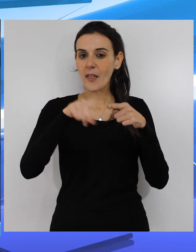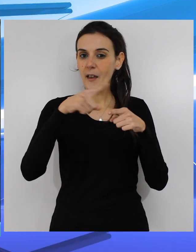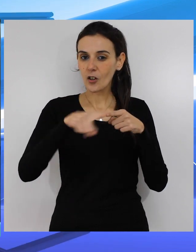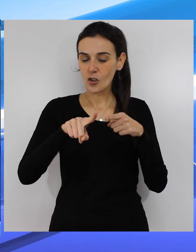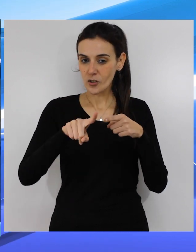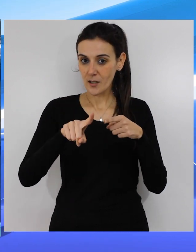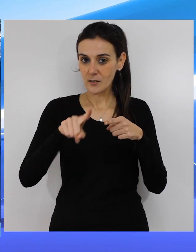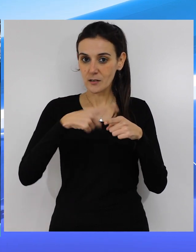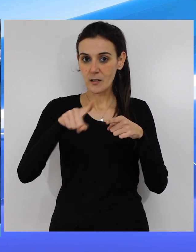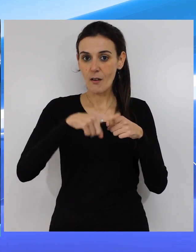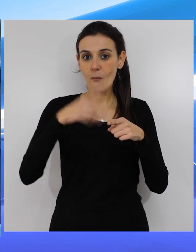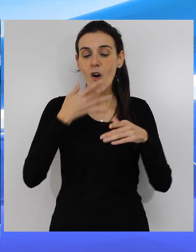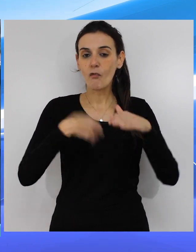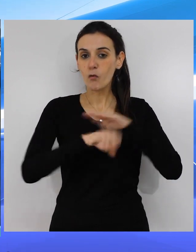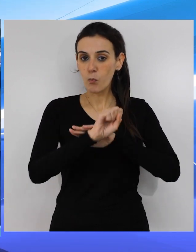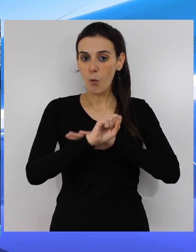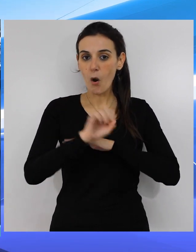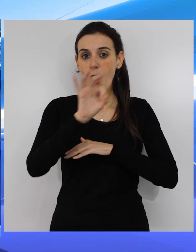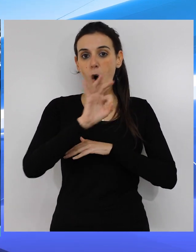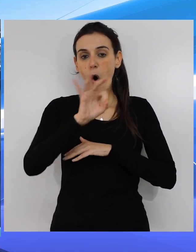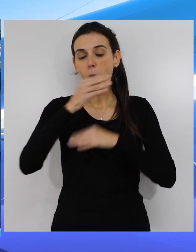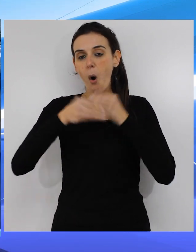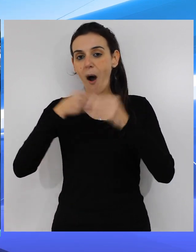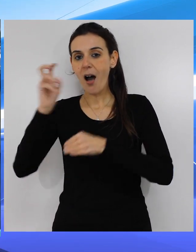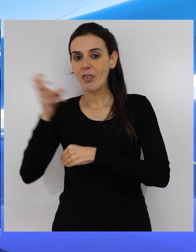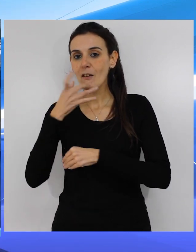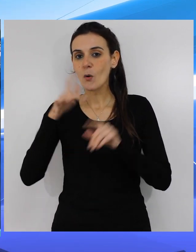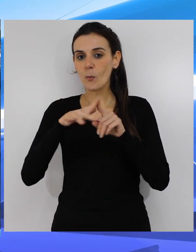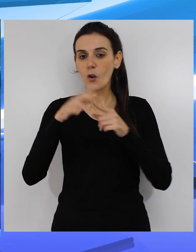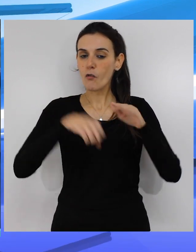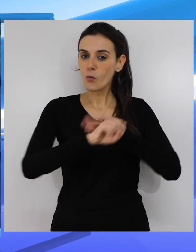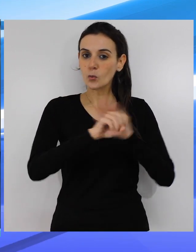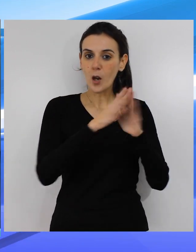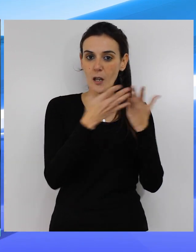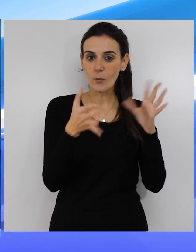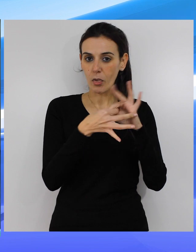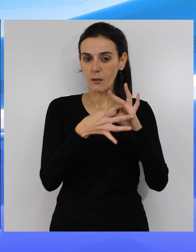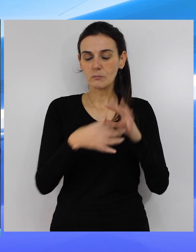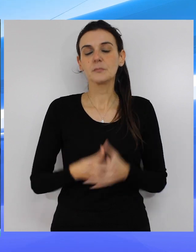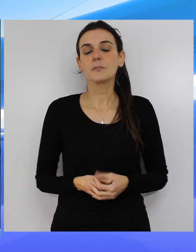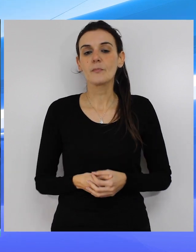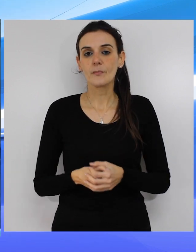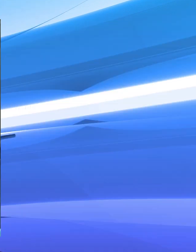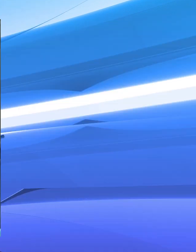cosas de fútbol, por ejemplo, y también hacer tipo de juego con libros.